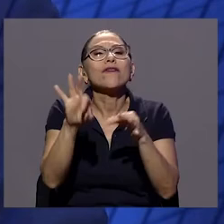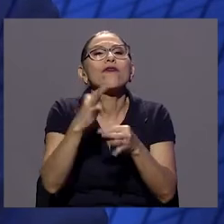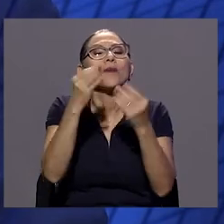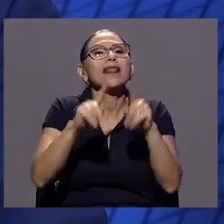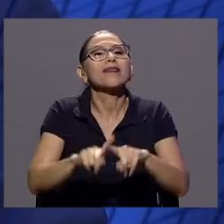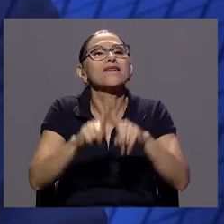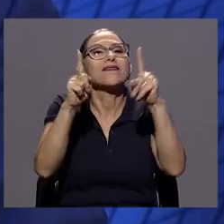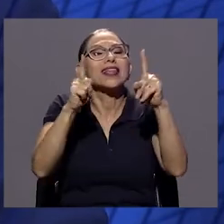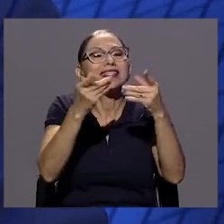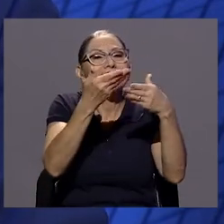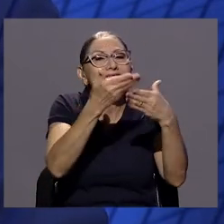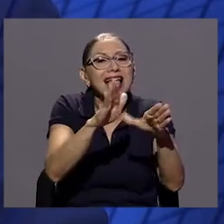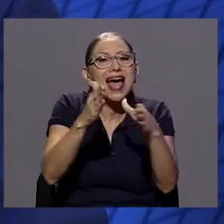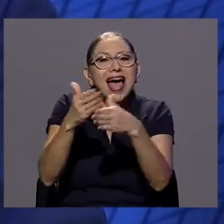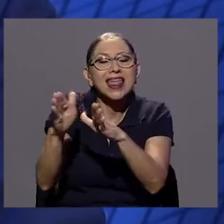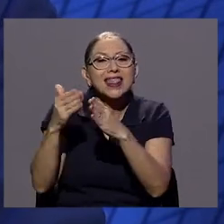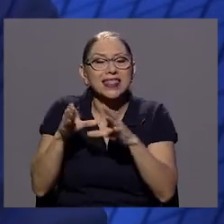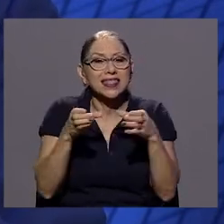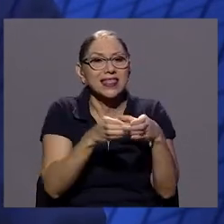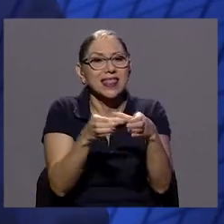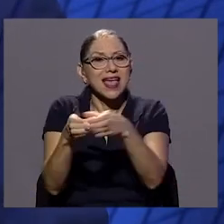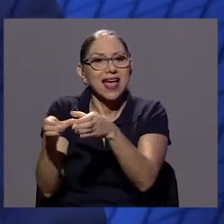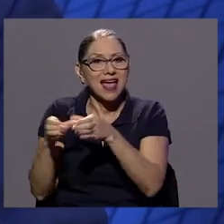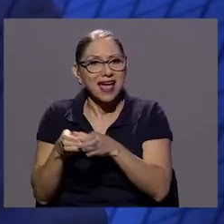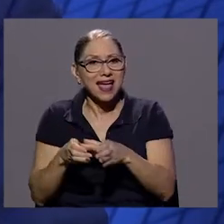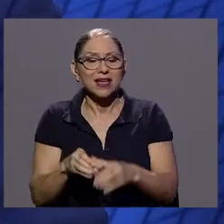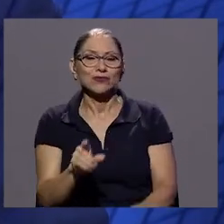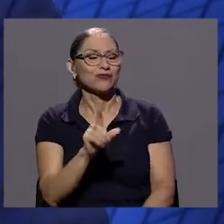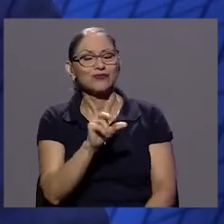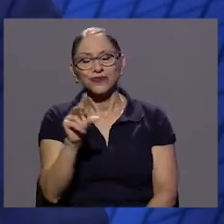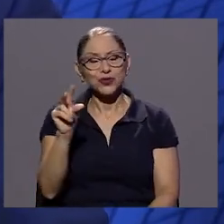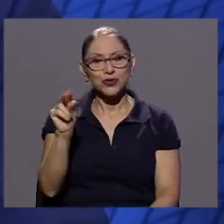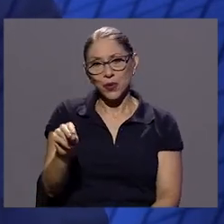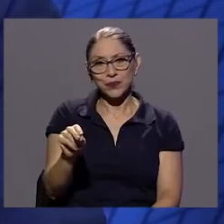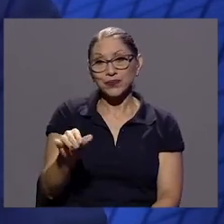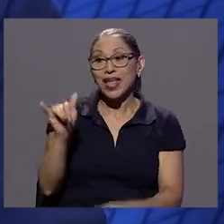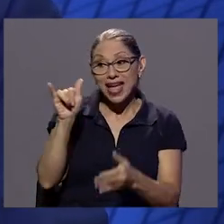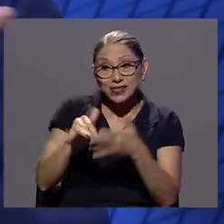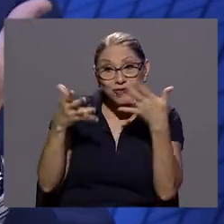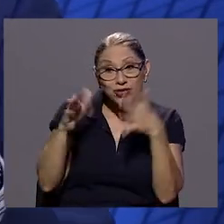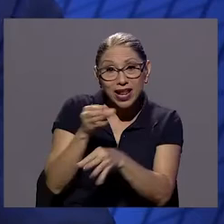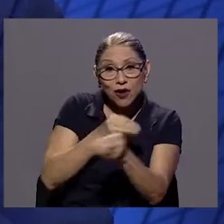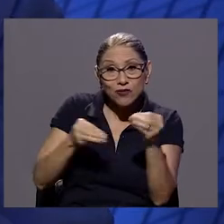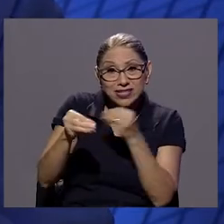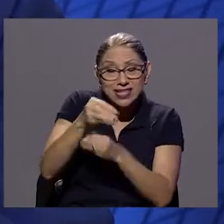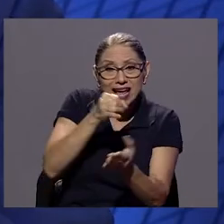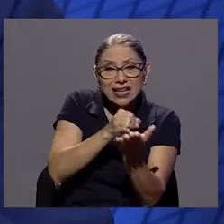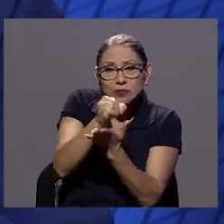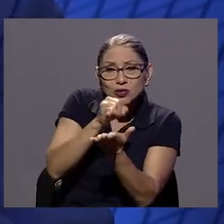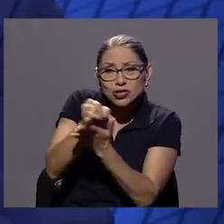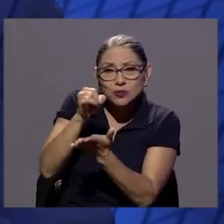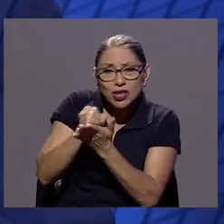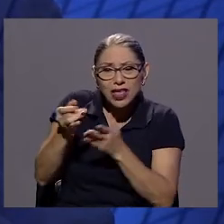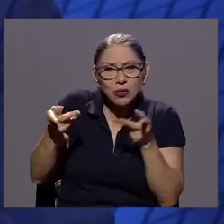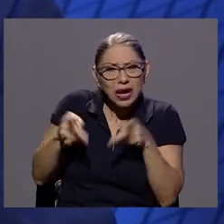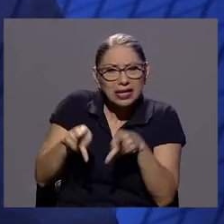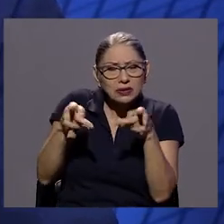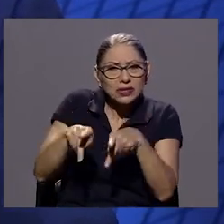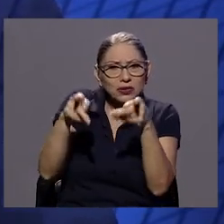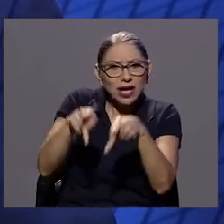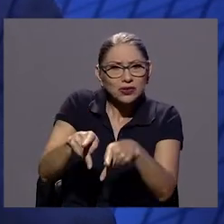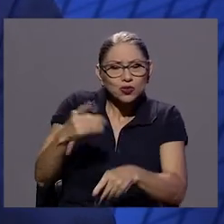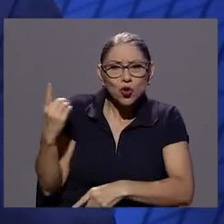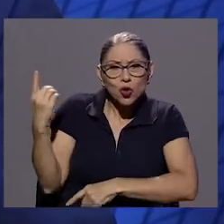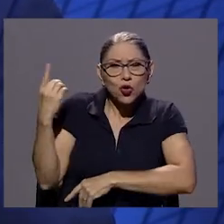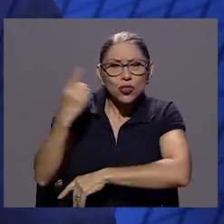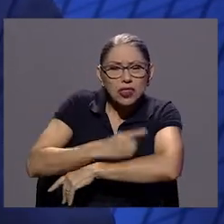importante porque además en muchos casos que hemos ya estudiado en la oficina, los casos que diariamente nos llegan a la oficina, lo que está